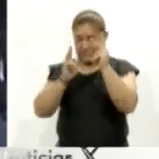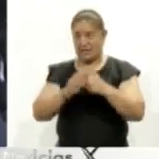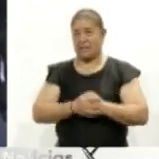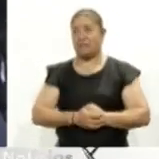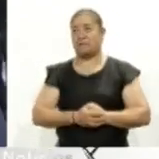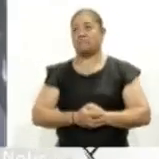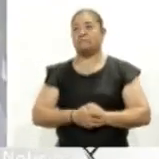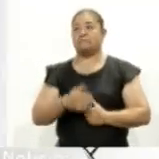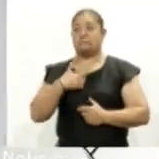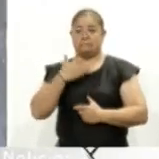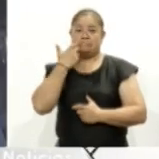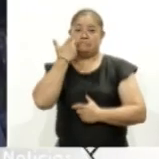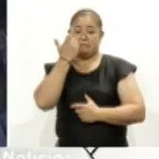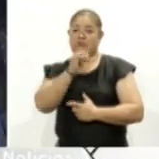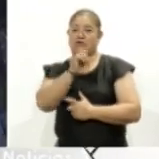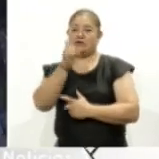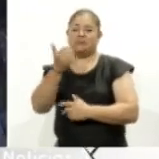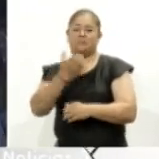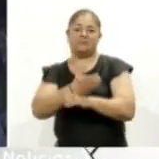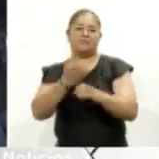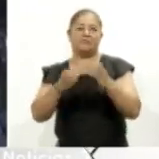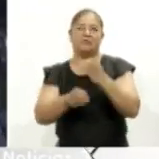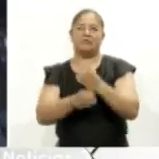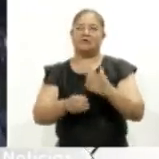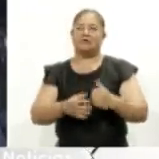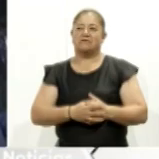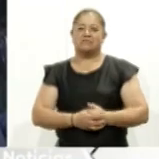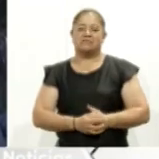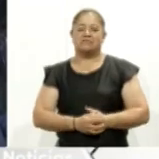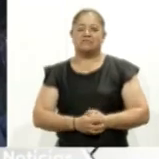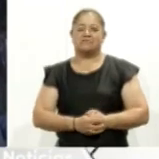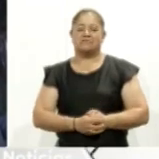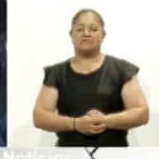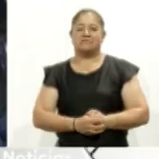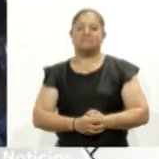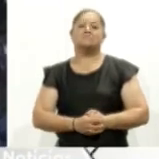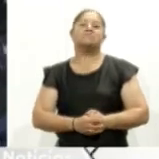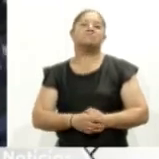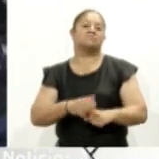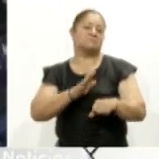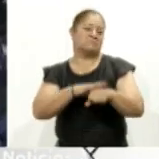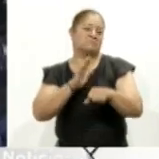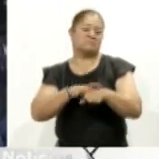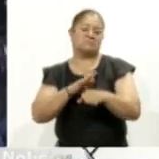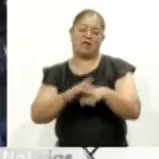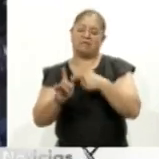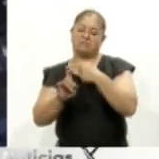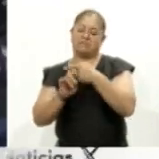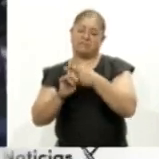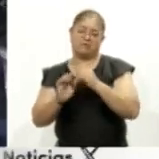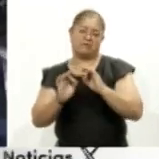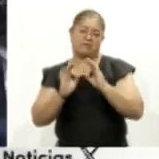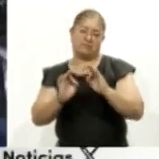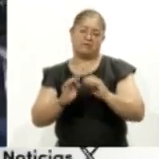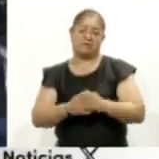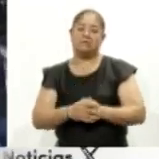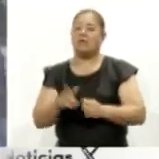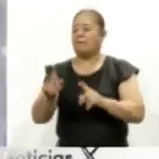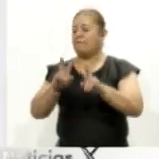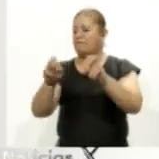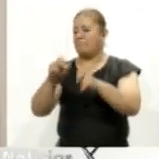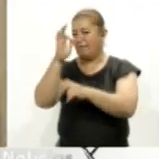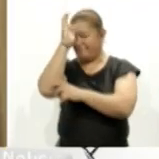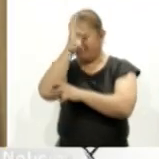buscas otro tipo de cosas más productivas y como que te nutran más el cerebro como en este caso podcast que tengan algún tema filosófico